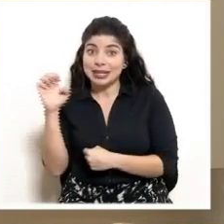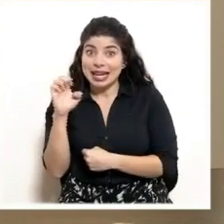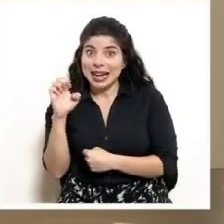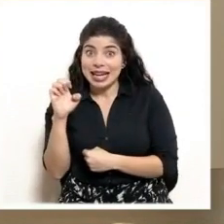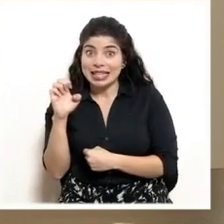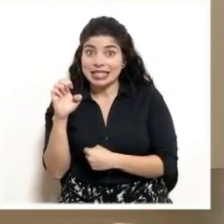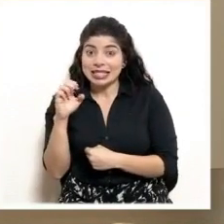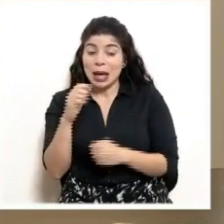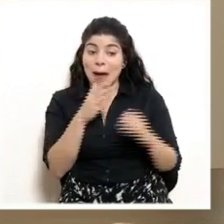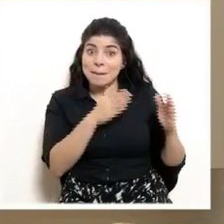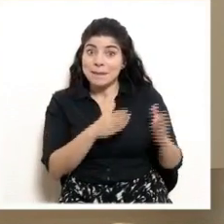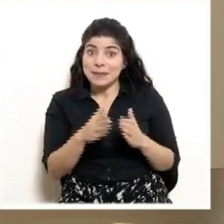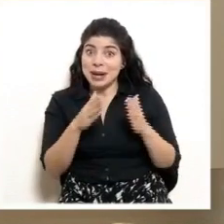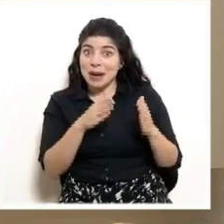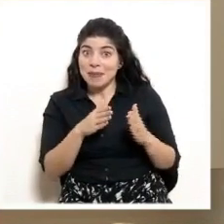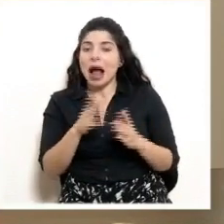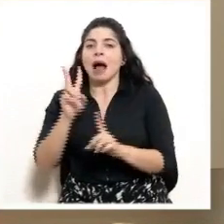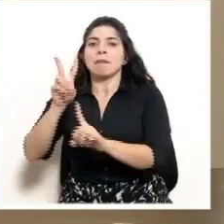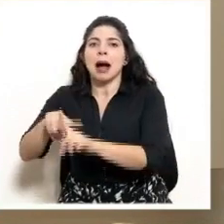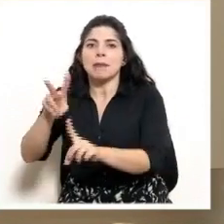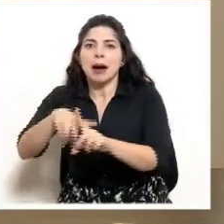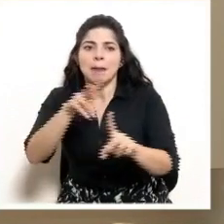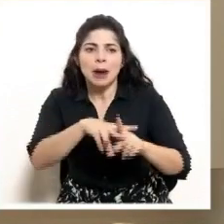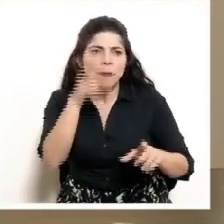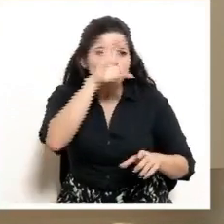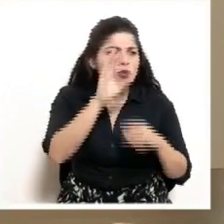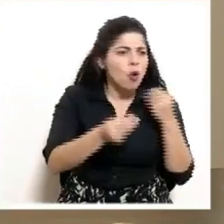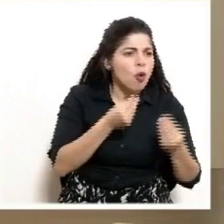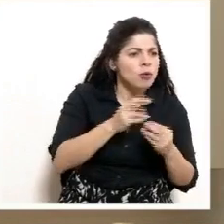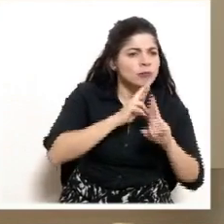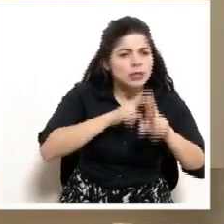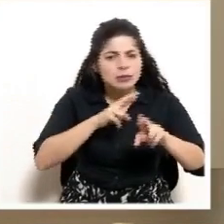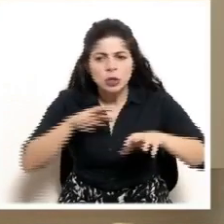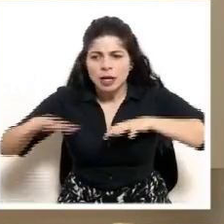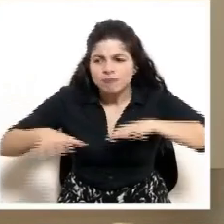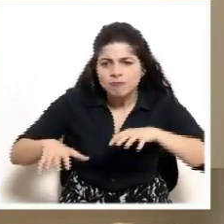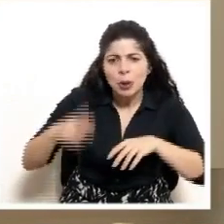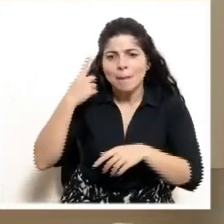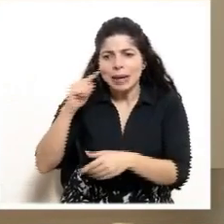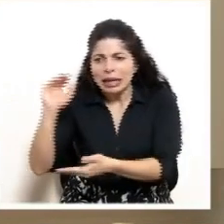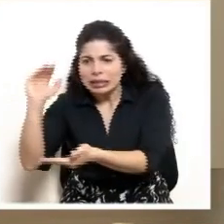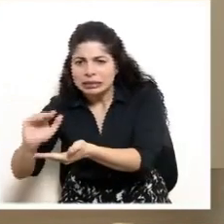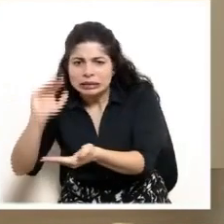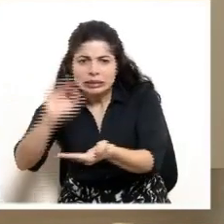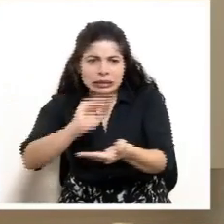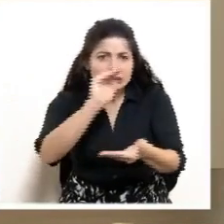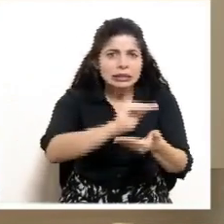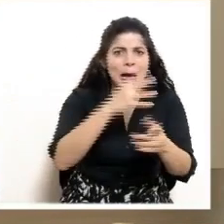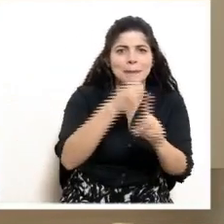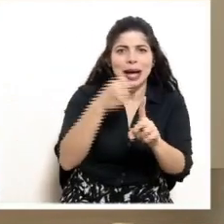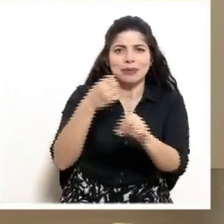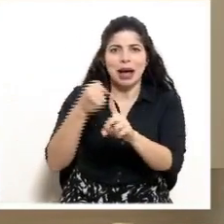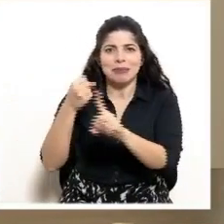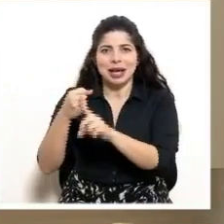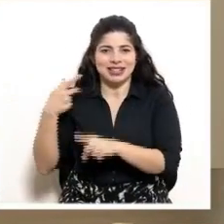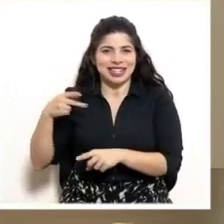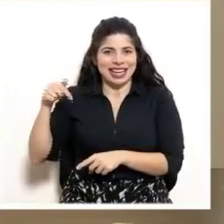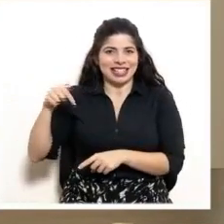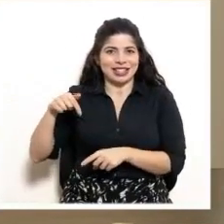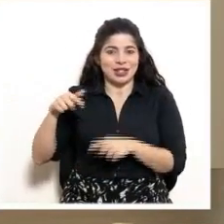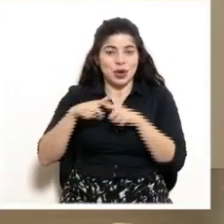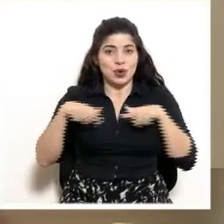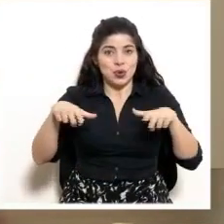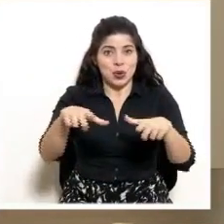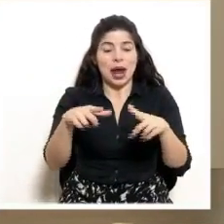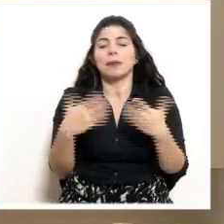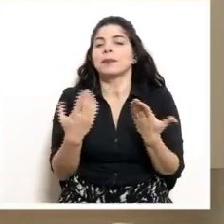implementar acciones de respuesta que permitan reducir el impacto de ese riesgo en el territorio.